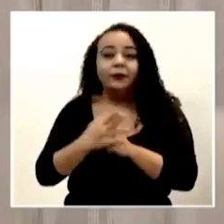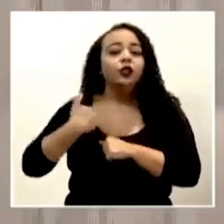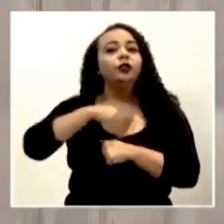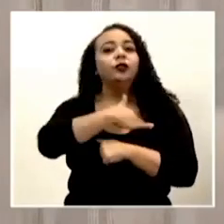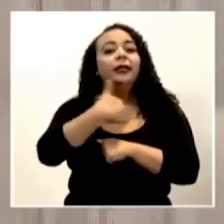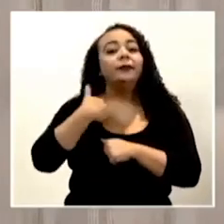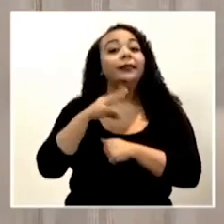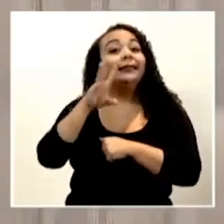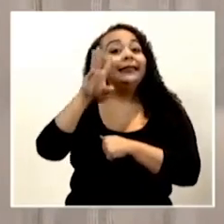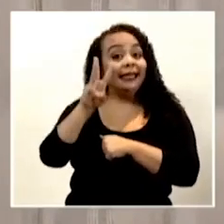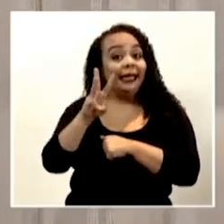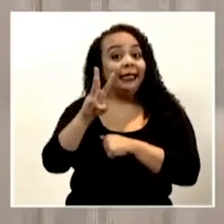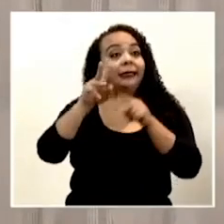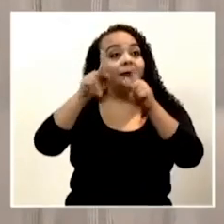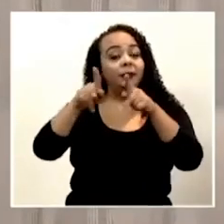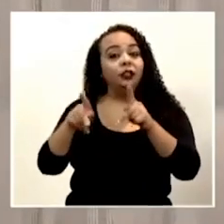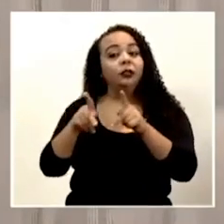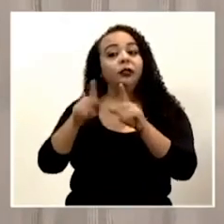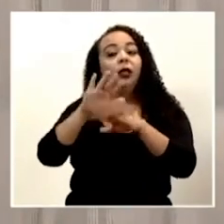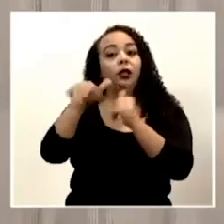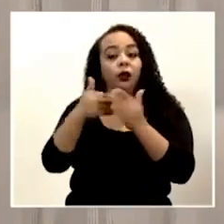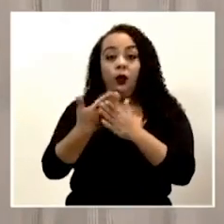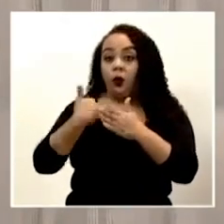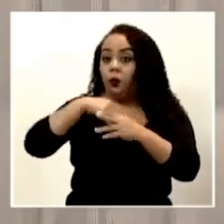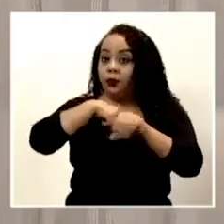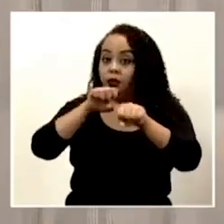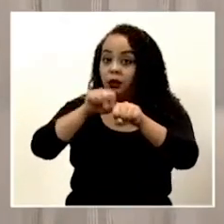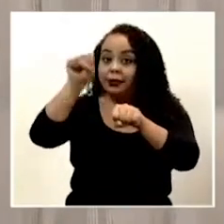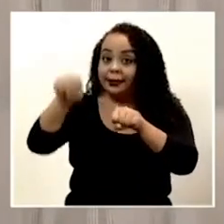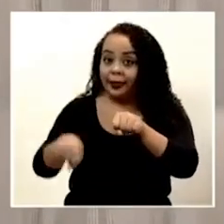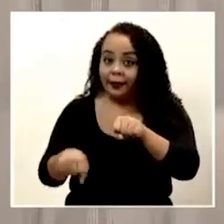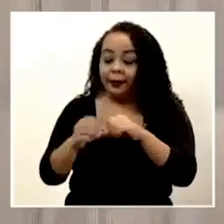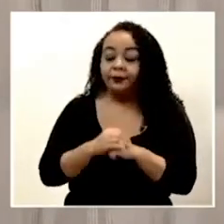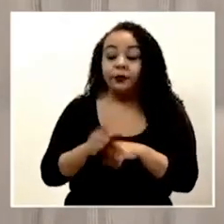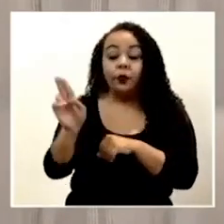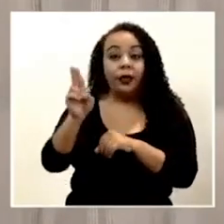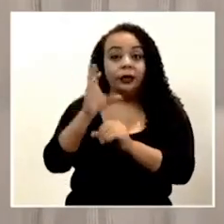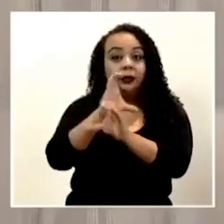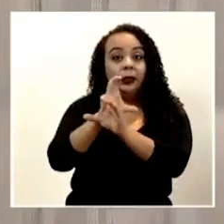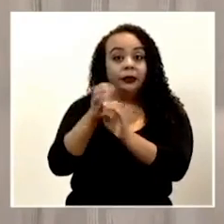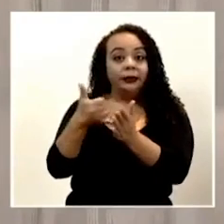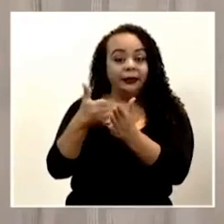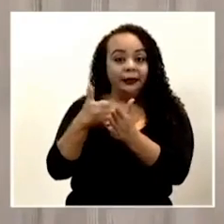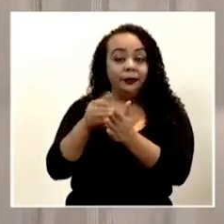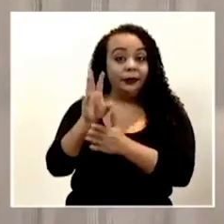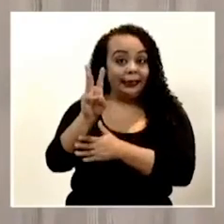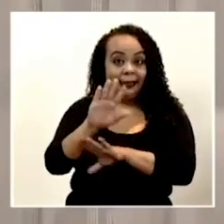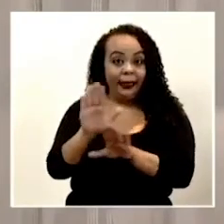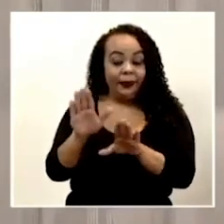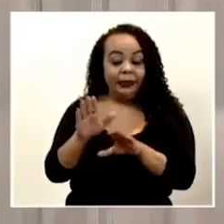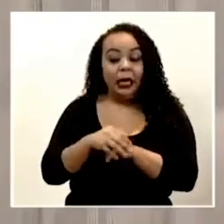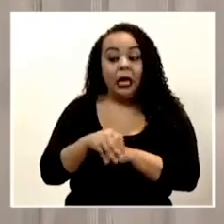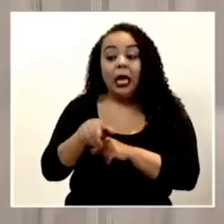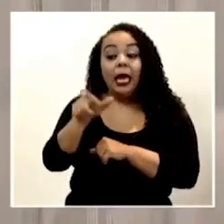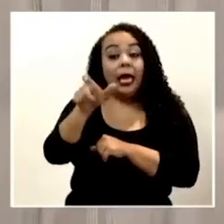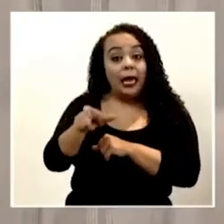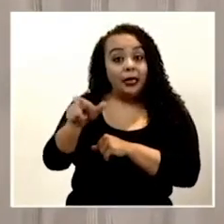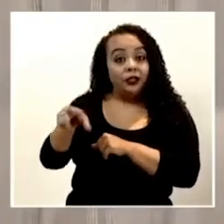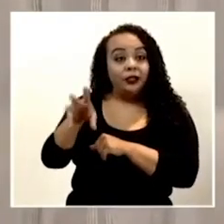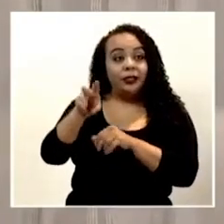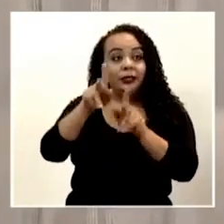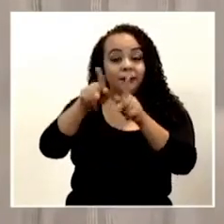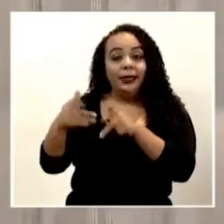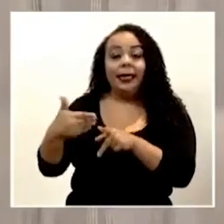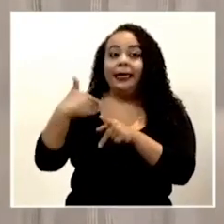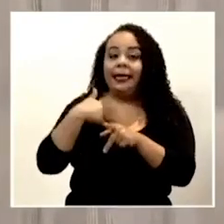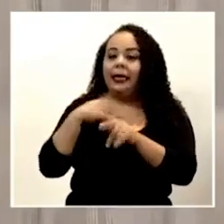seis pacientes, eh, en todo nuestro sistema, en unidades de cuidados intensivos. Y esos seis pacientes tienen